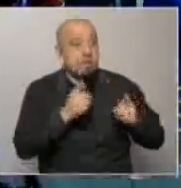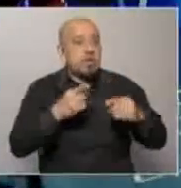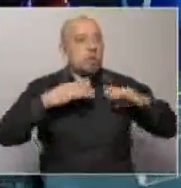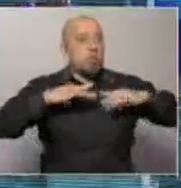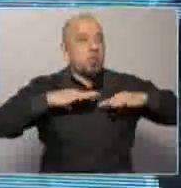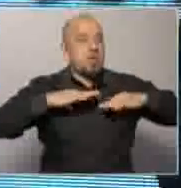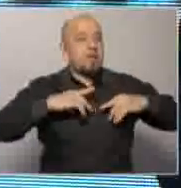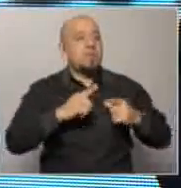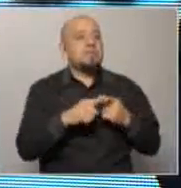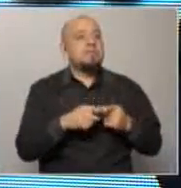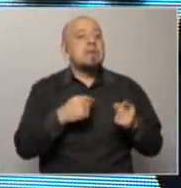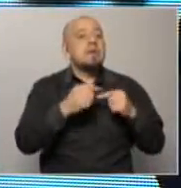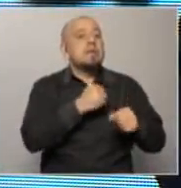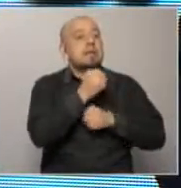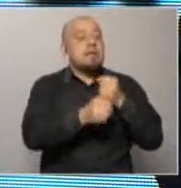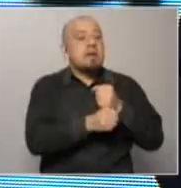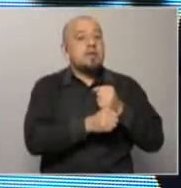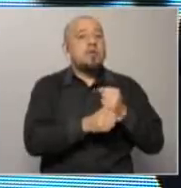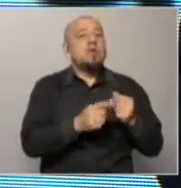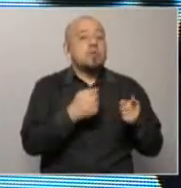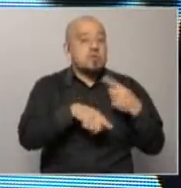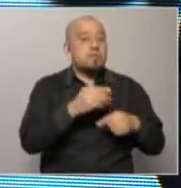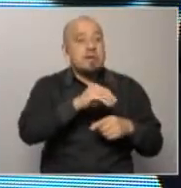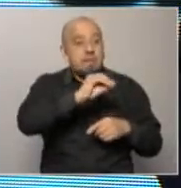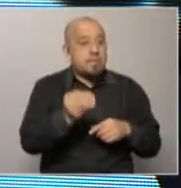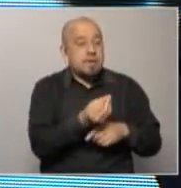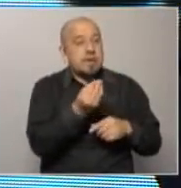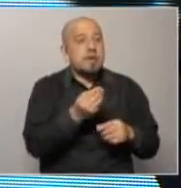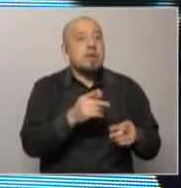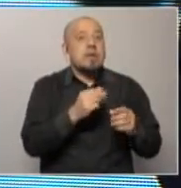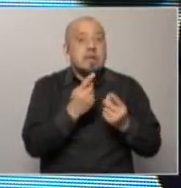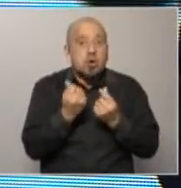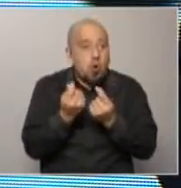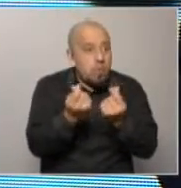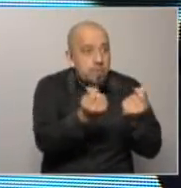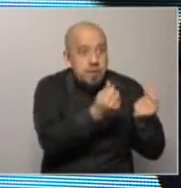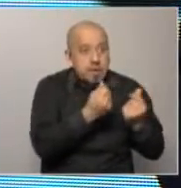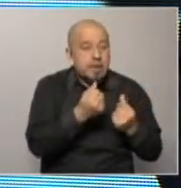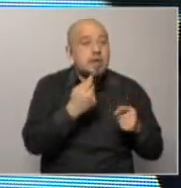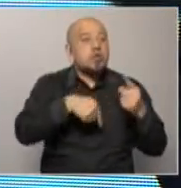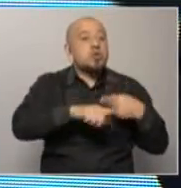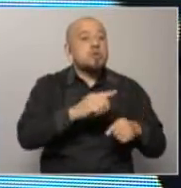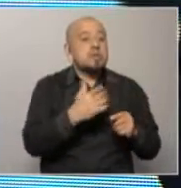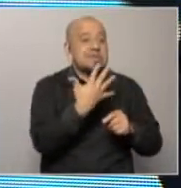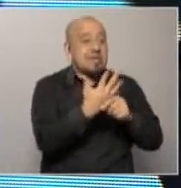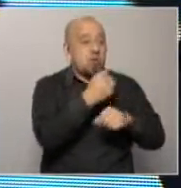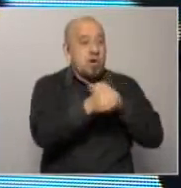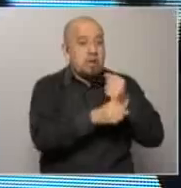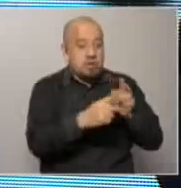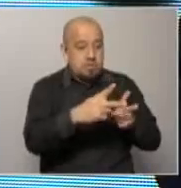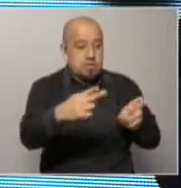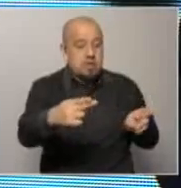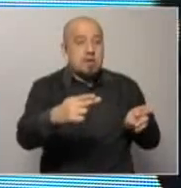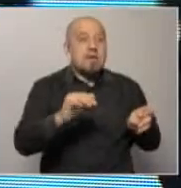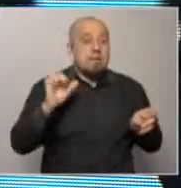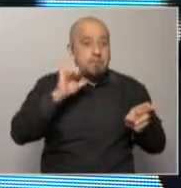a la jubilación en el año siguiente o sea van a perder el poder de compra y al final digamos bueno y luego están